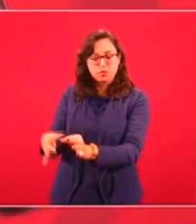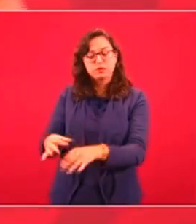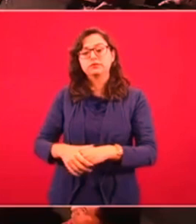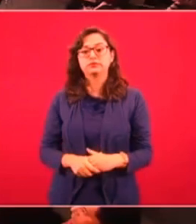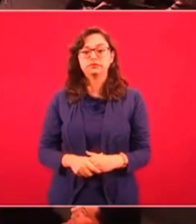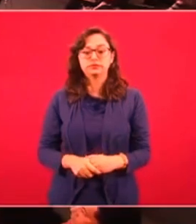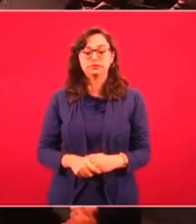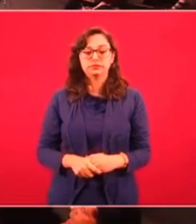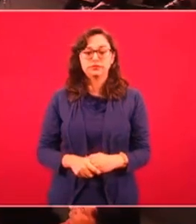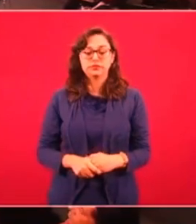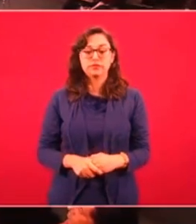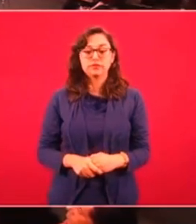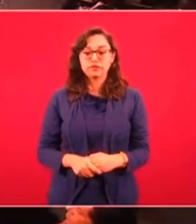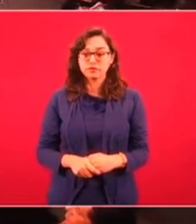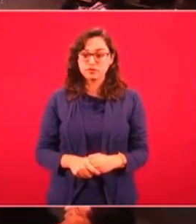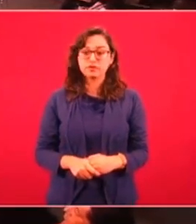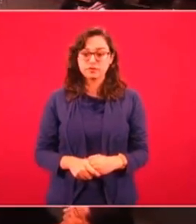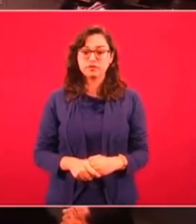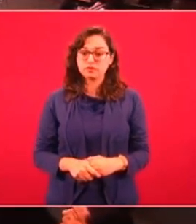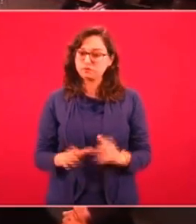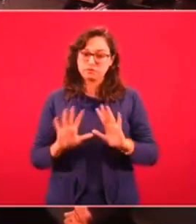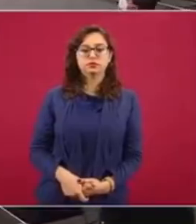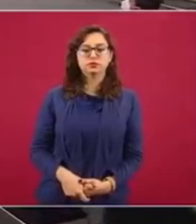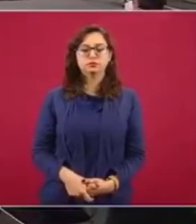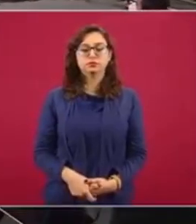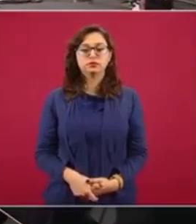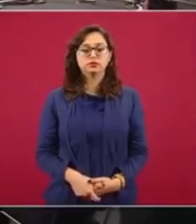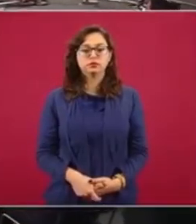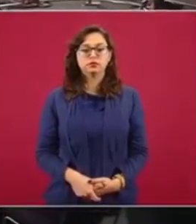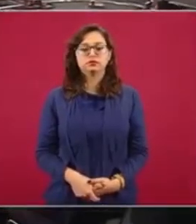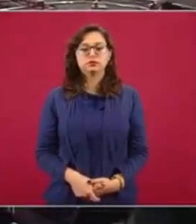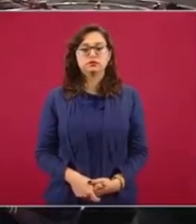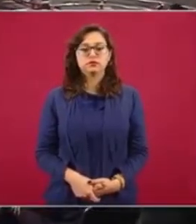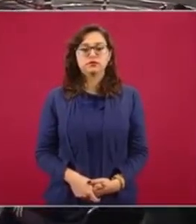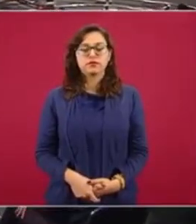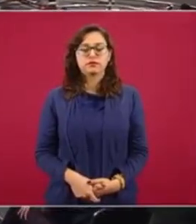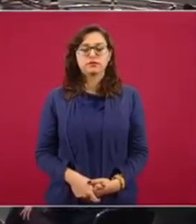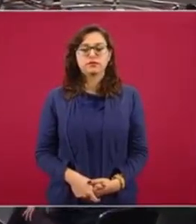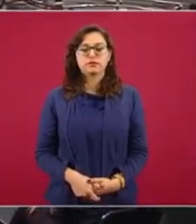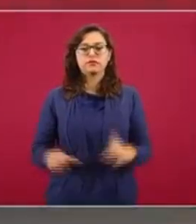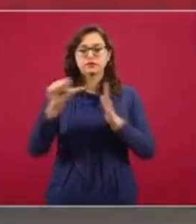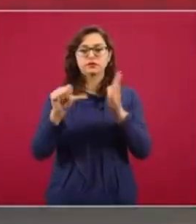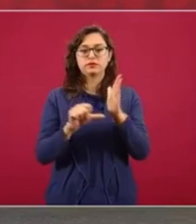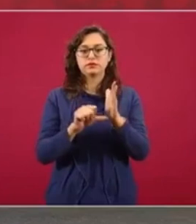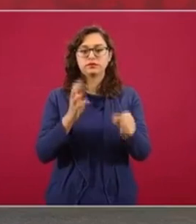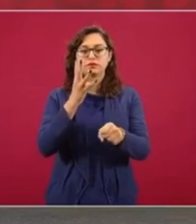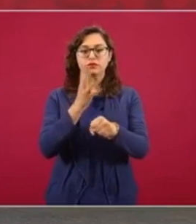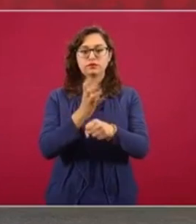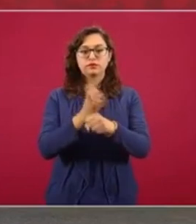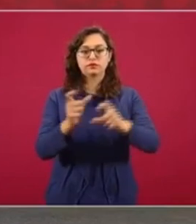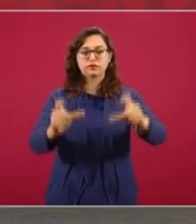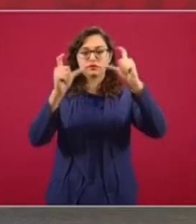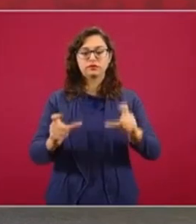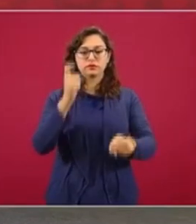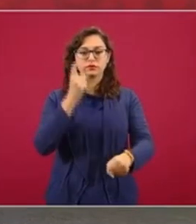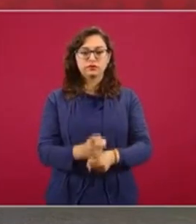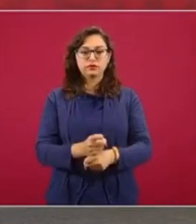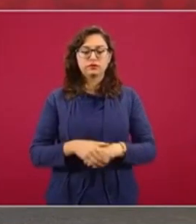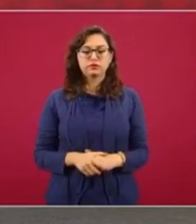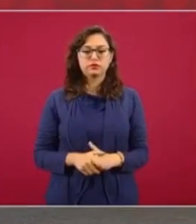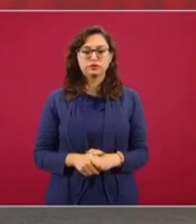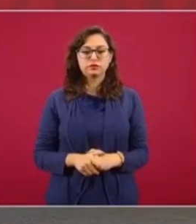Ah, no, está. Claro, claro, claro. Es voluntario. Servidores públicos, artículo 4, fracción 1, este decreto.